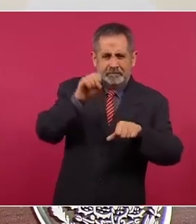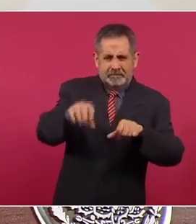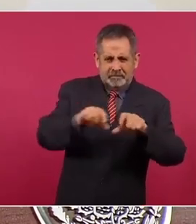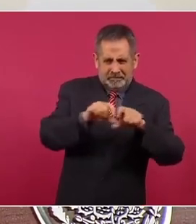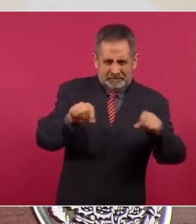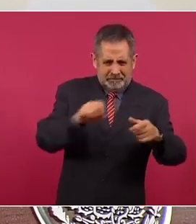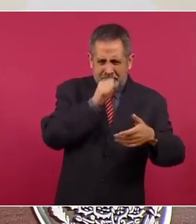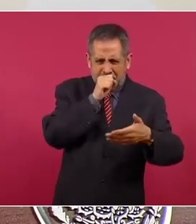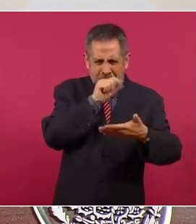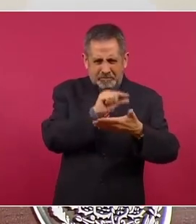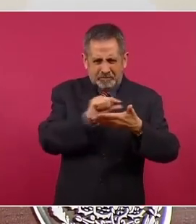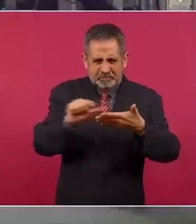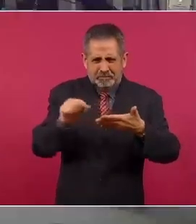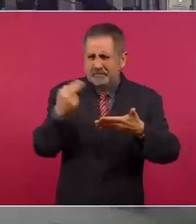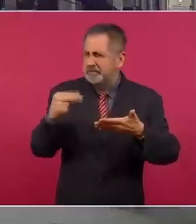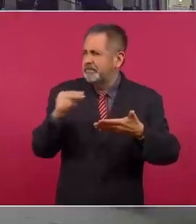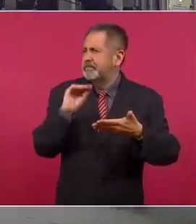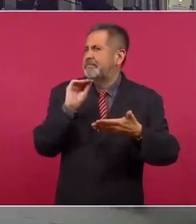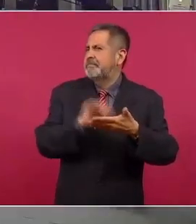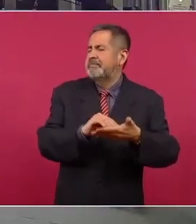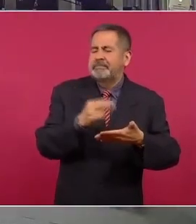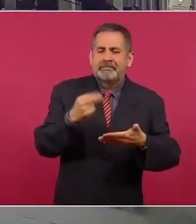tiene un nombre.